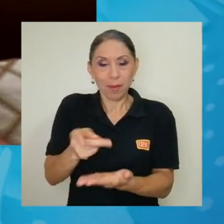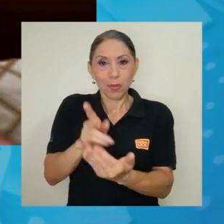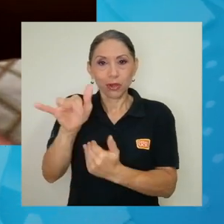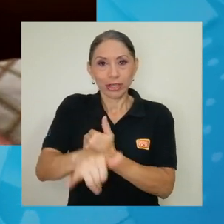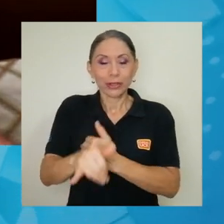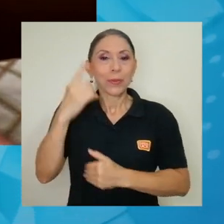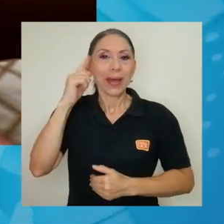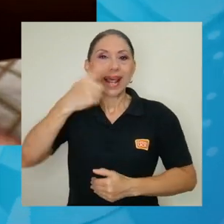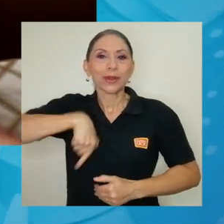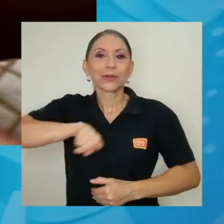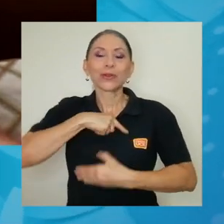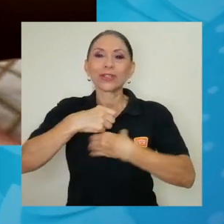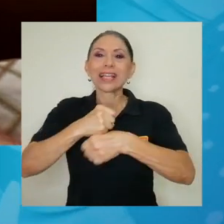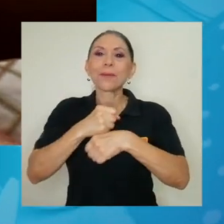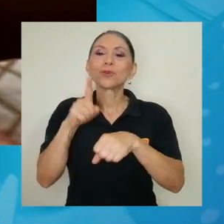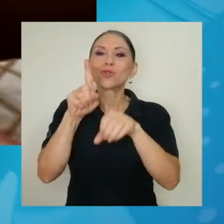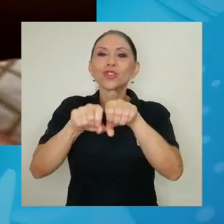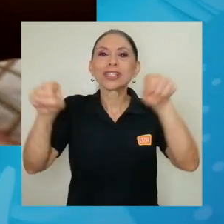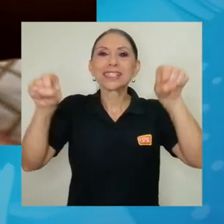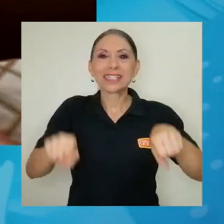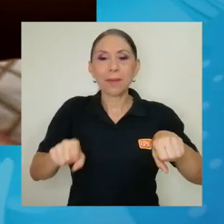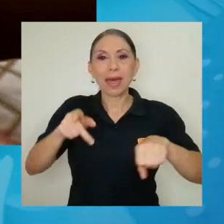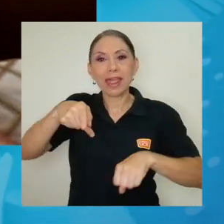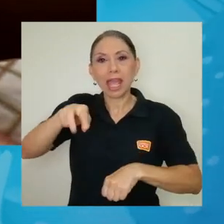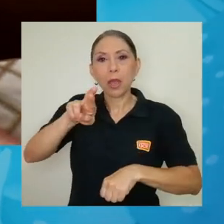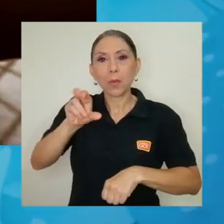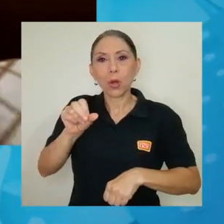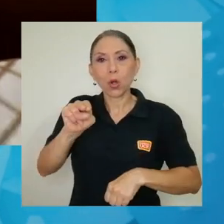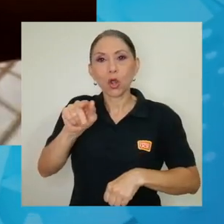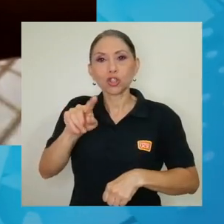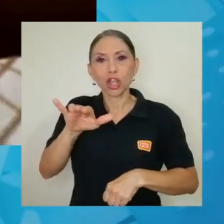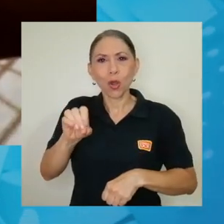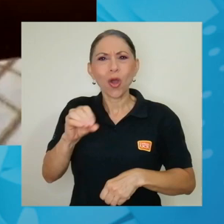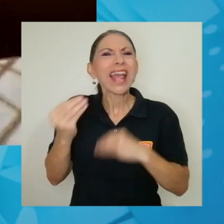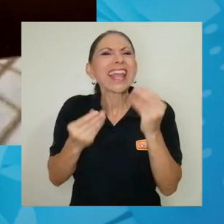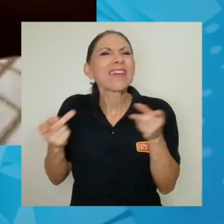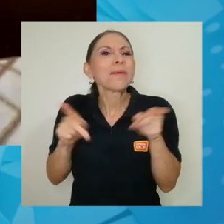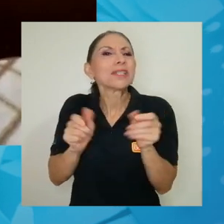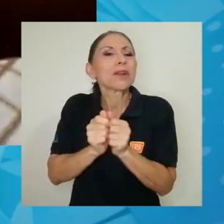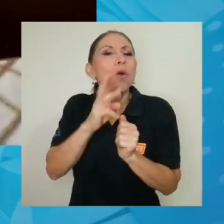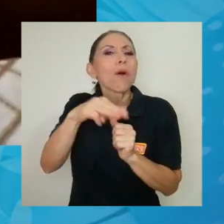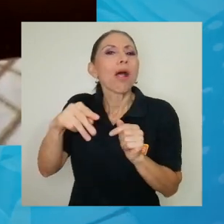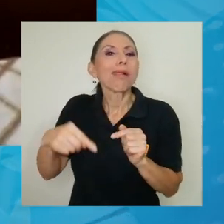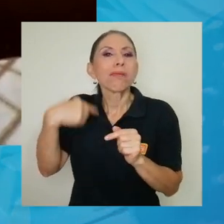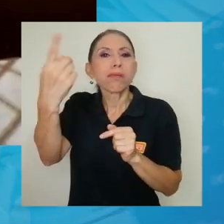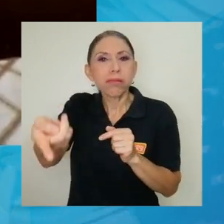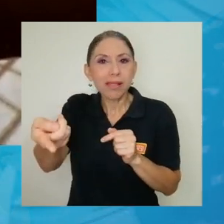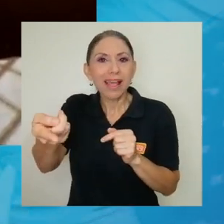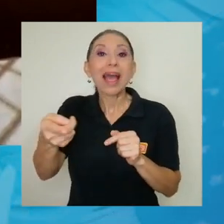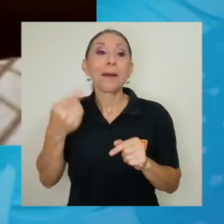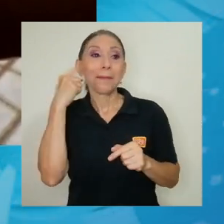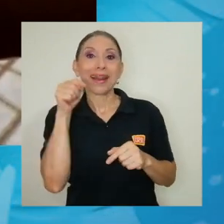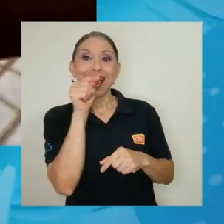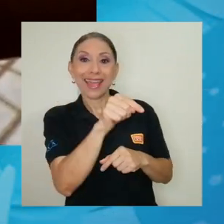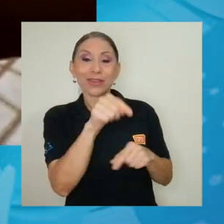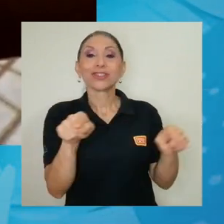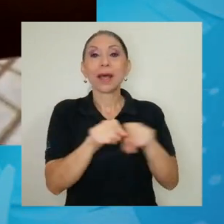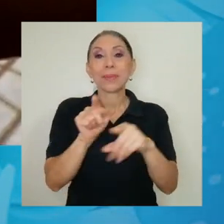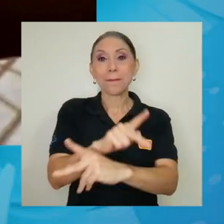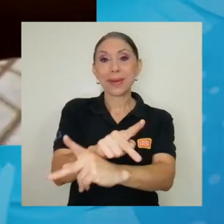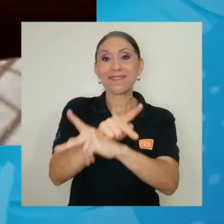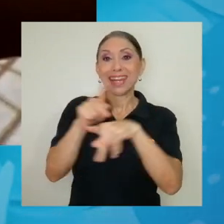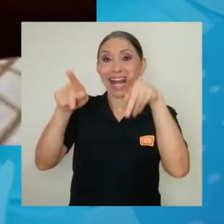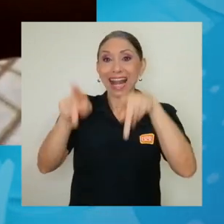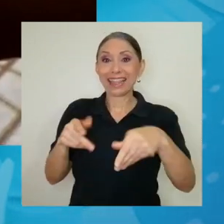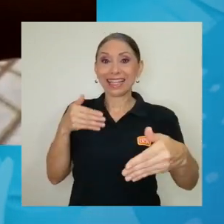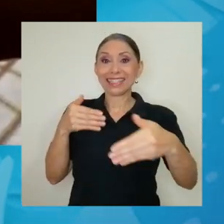sistema de pronóstico que le sirviera tanto a ellos como para prevenir a la gente de